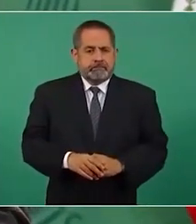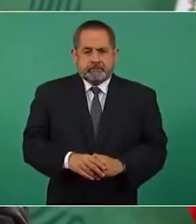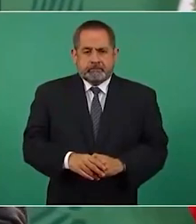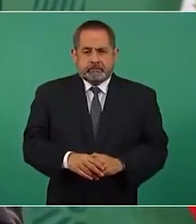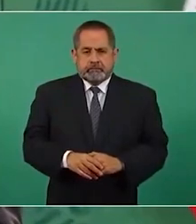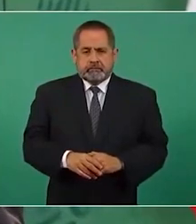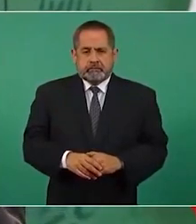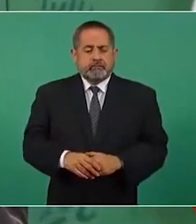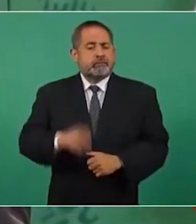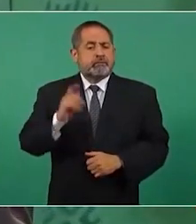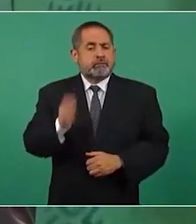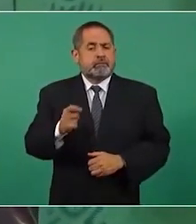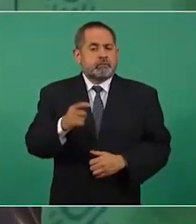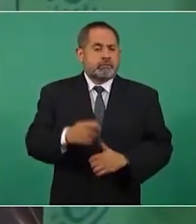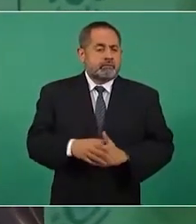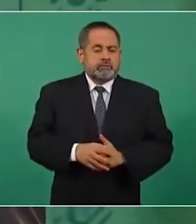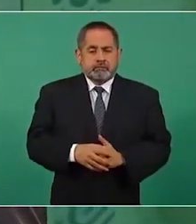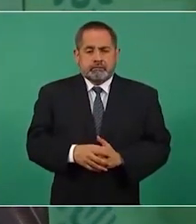porque imagínense